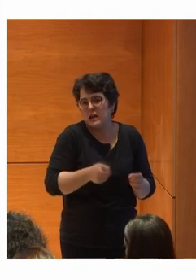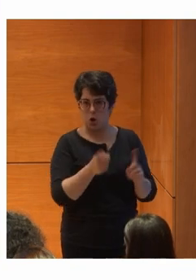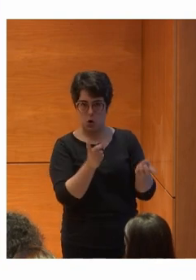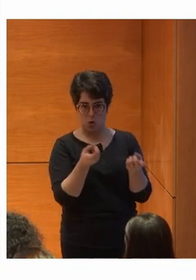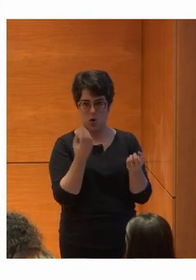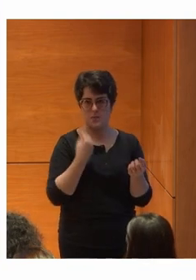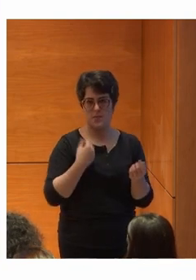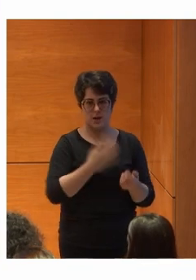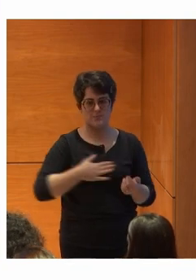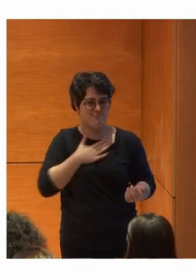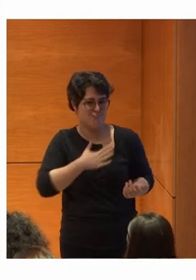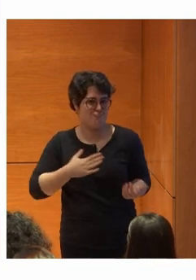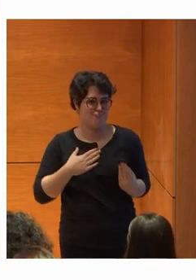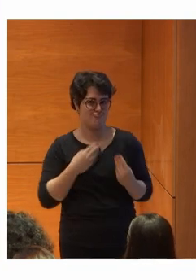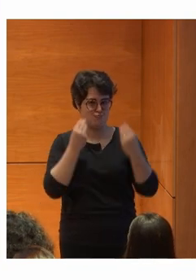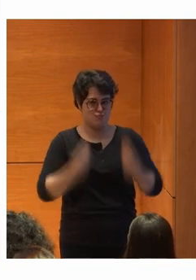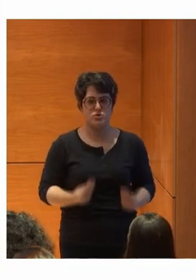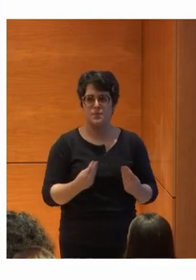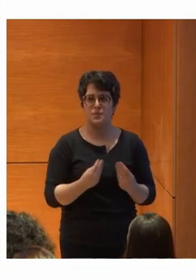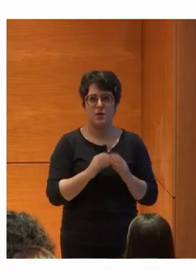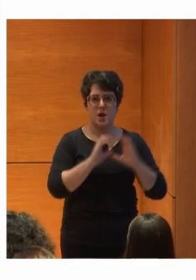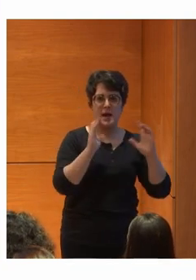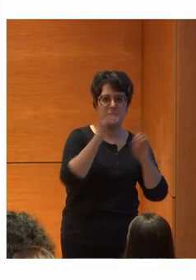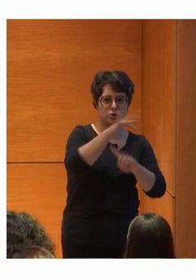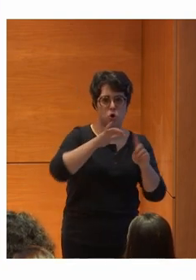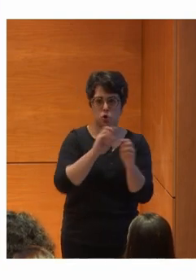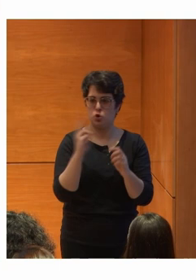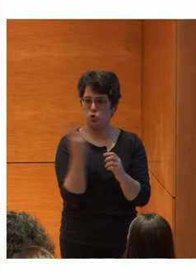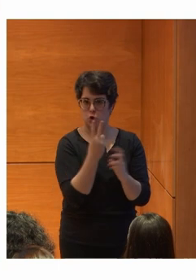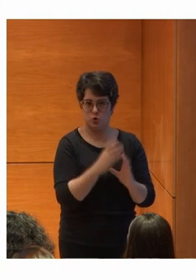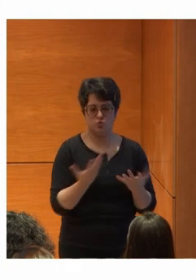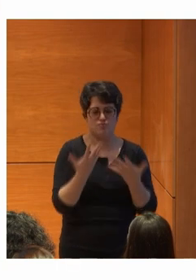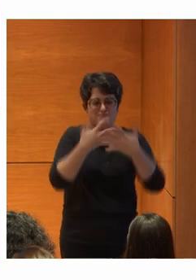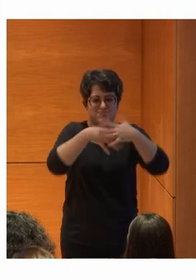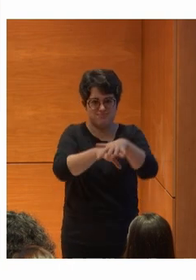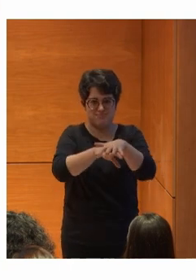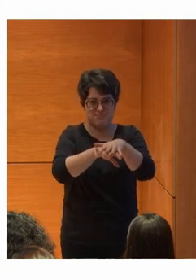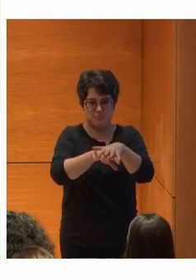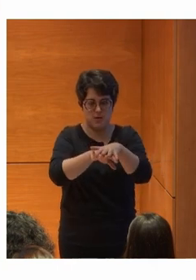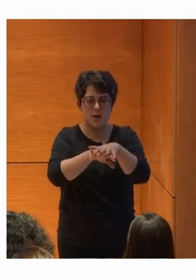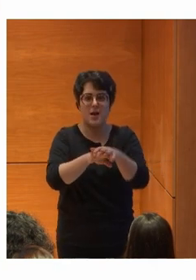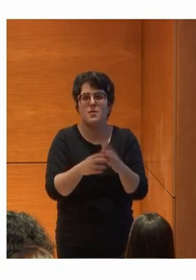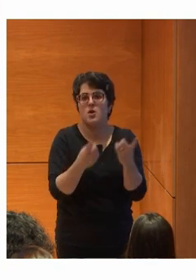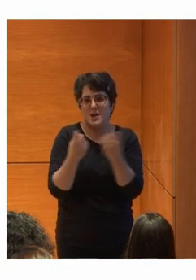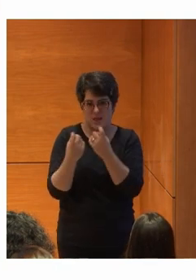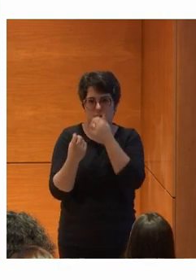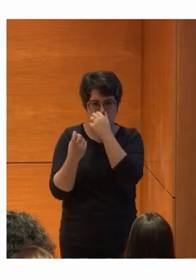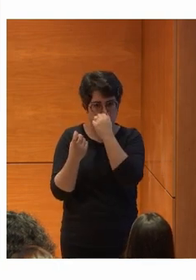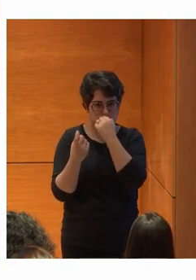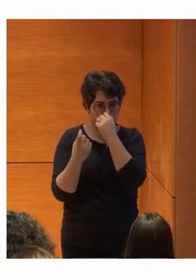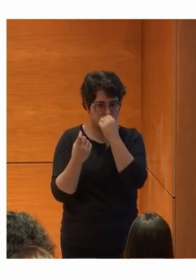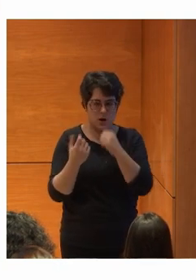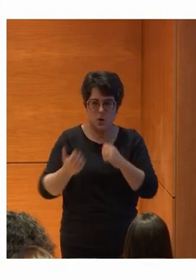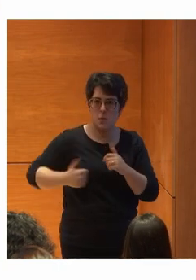decía Muy gratificante ¿No? Ver que juntamos Un poco los dos mundos ¿No? Que al final Estamos muy cerca Pero bueno Que es necesario Estos